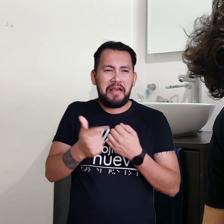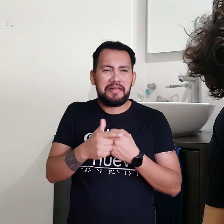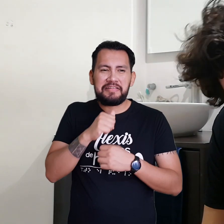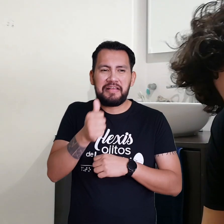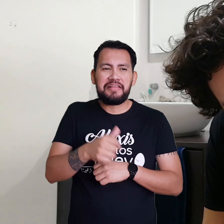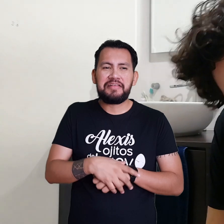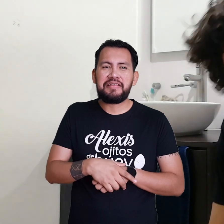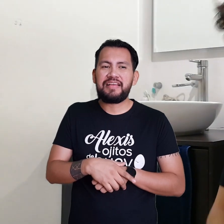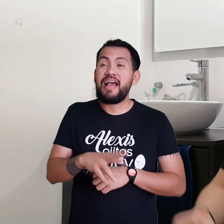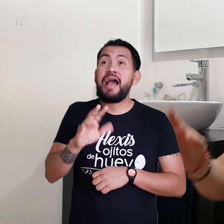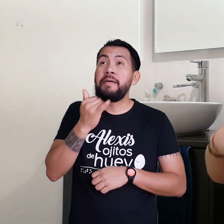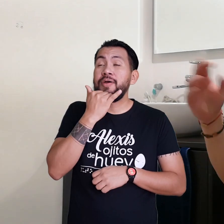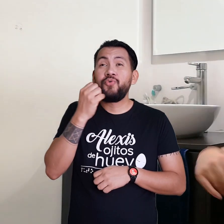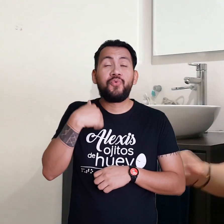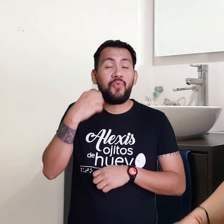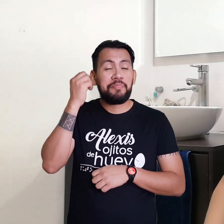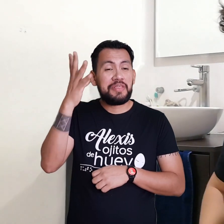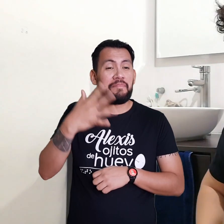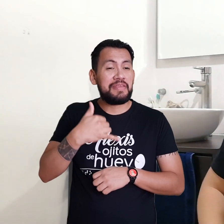Ah Ah Ah